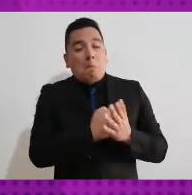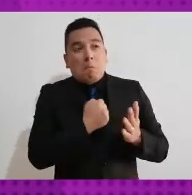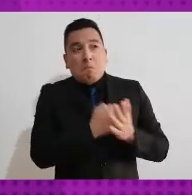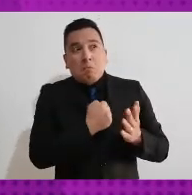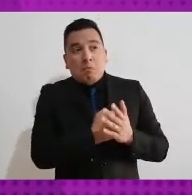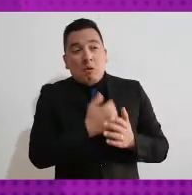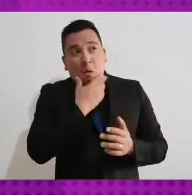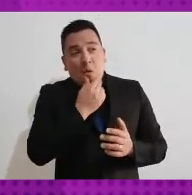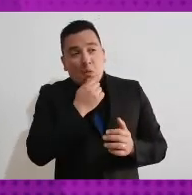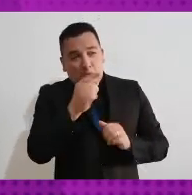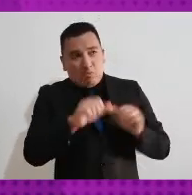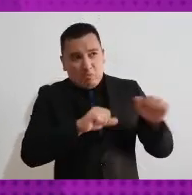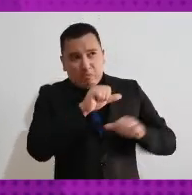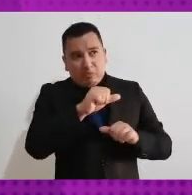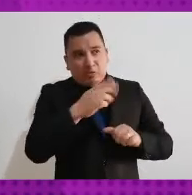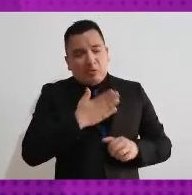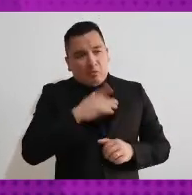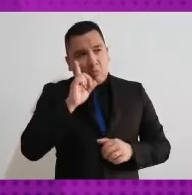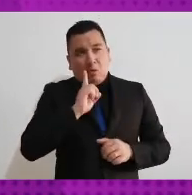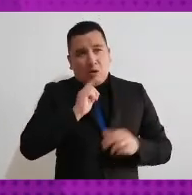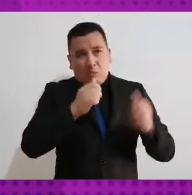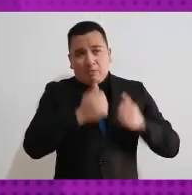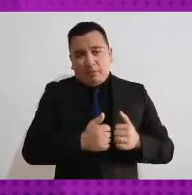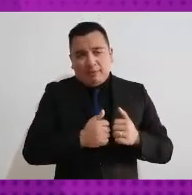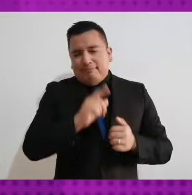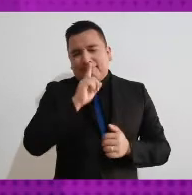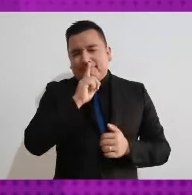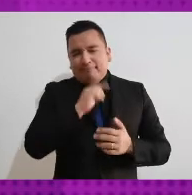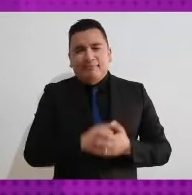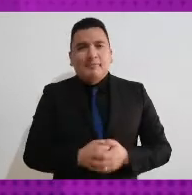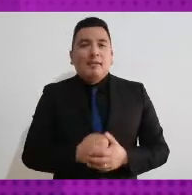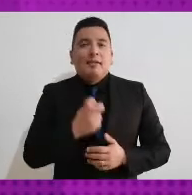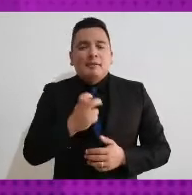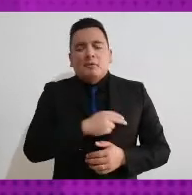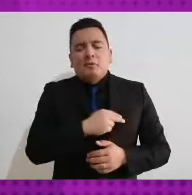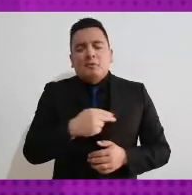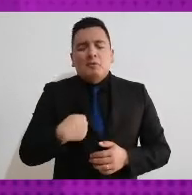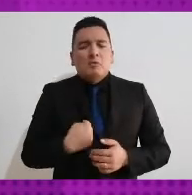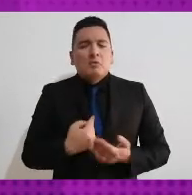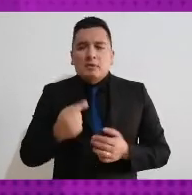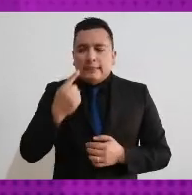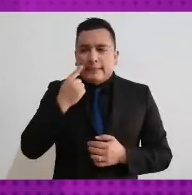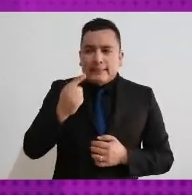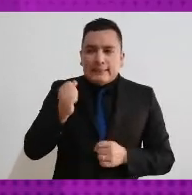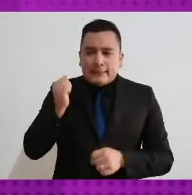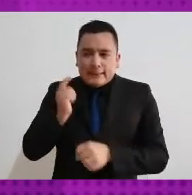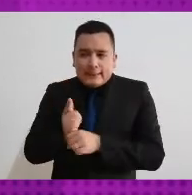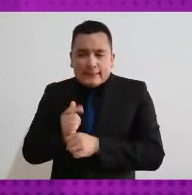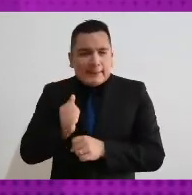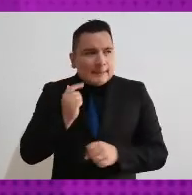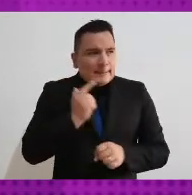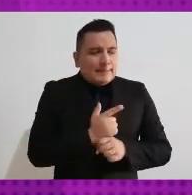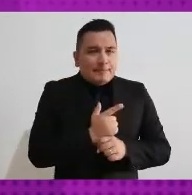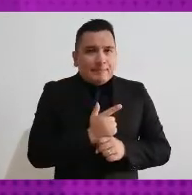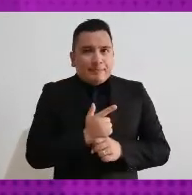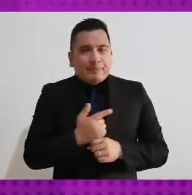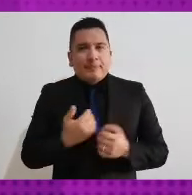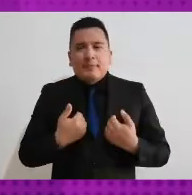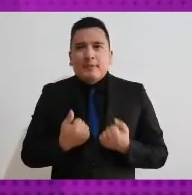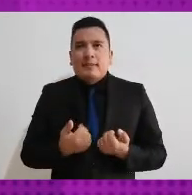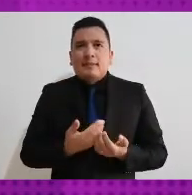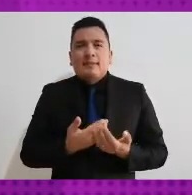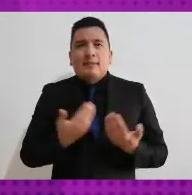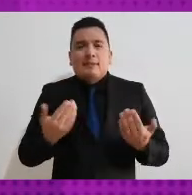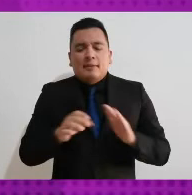nosotros, como acción afirmativa, a pesar de lo que expresamente dice la legislación, permitimos las fórmulas mixtas siempre y cuando fuera